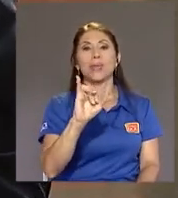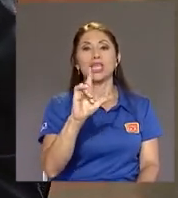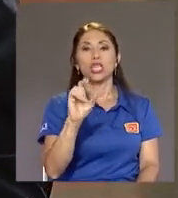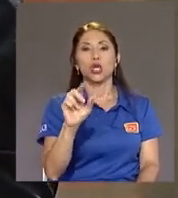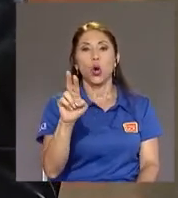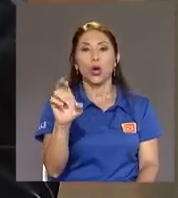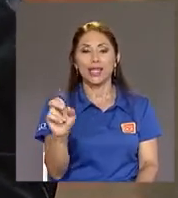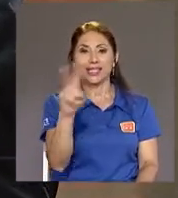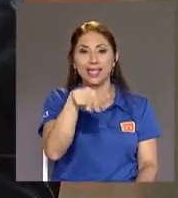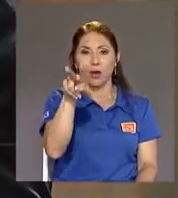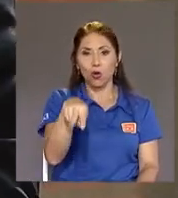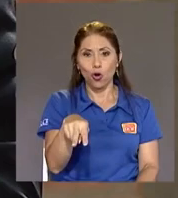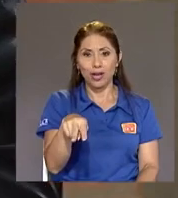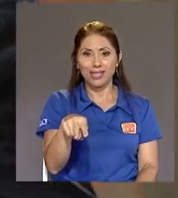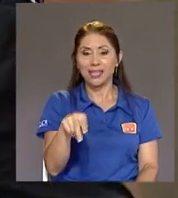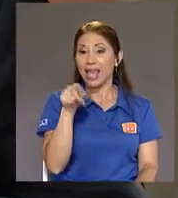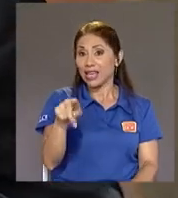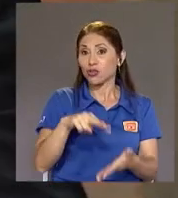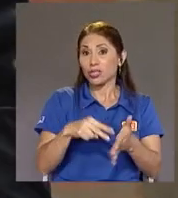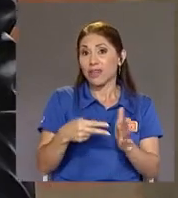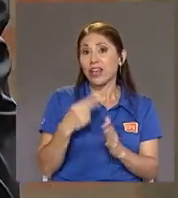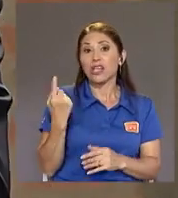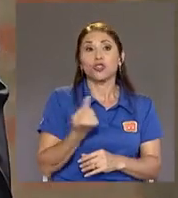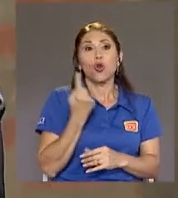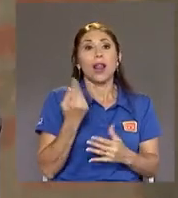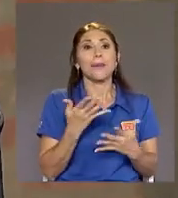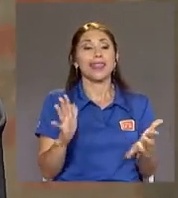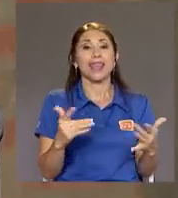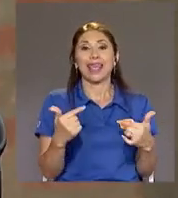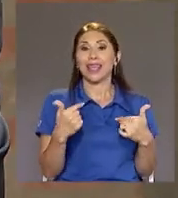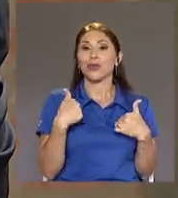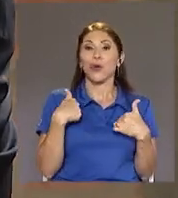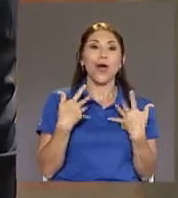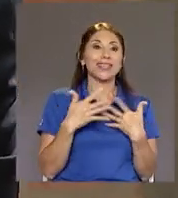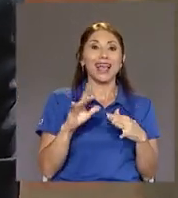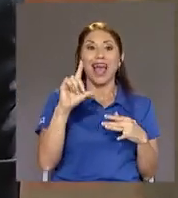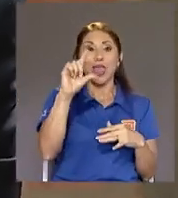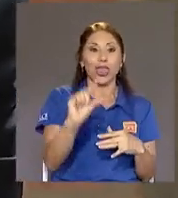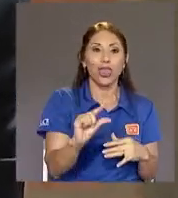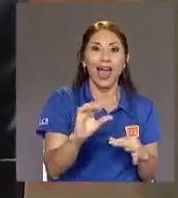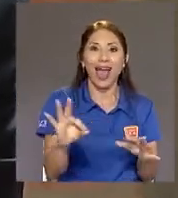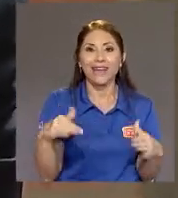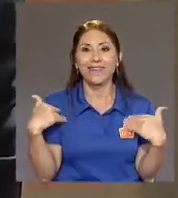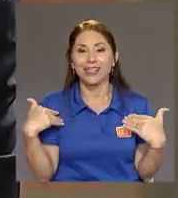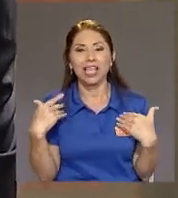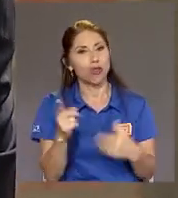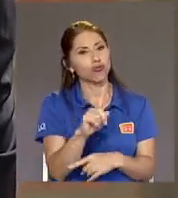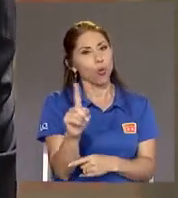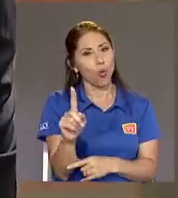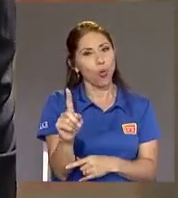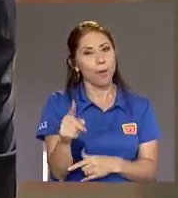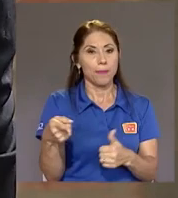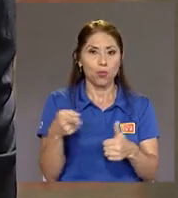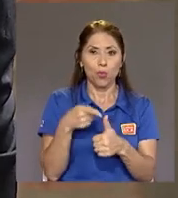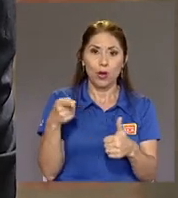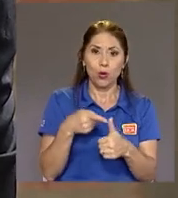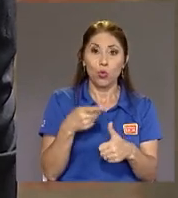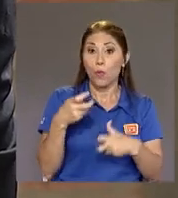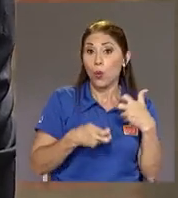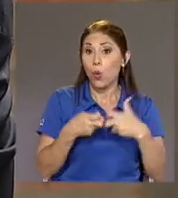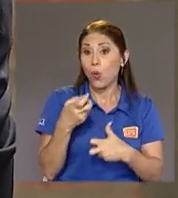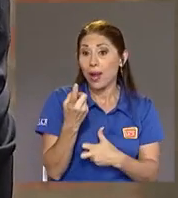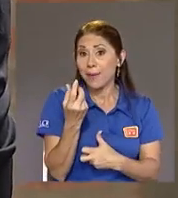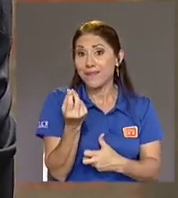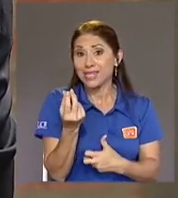se trata Solamente De recortar Así que yo llego Con la felicidad De haber recortado No Es Número uno En la crisis fiscal Que estamos